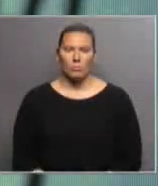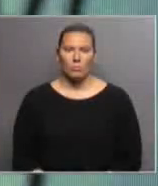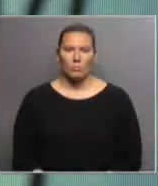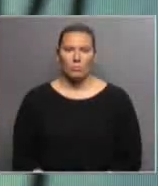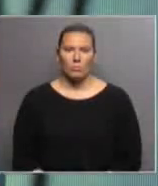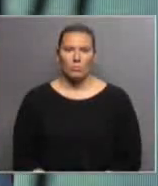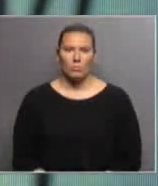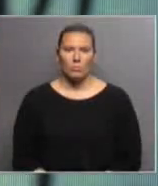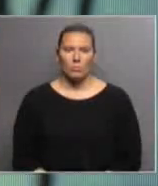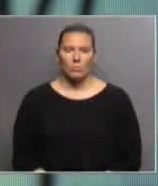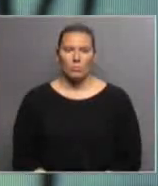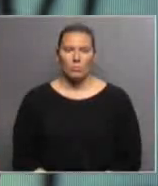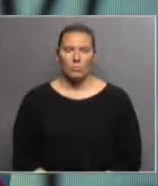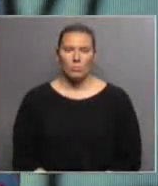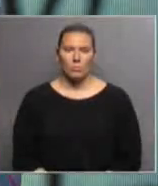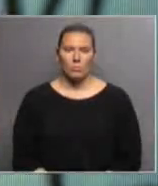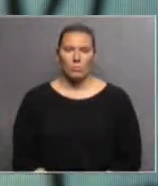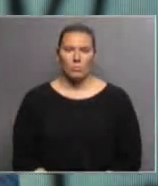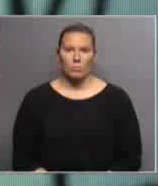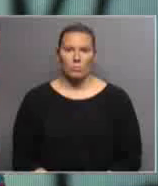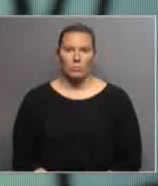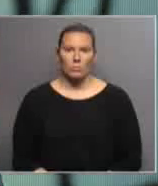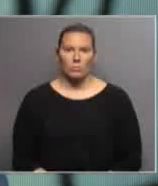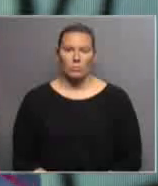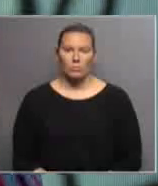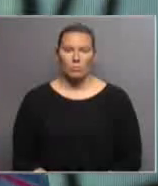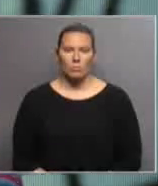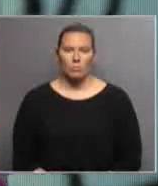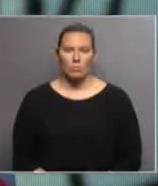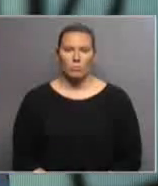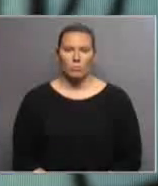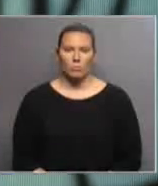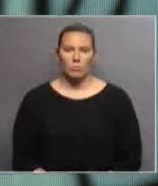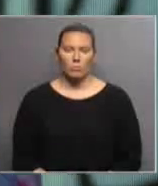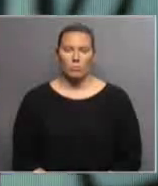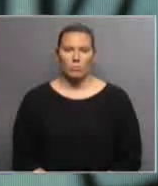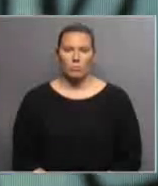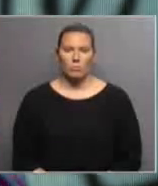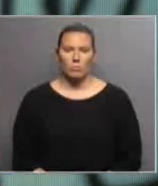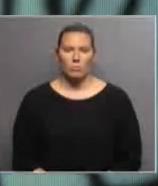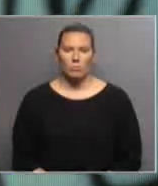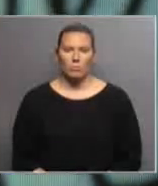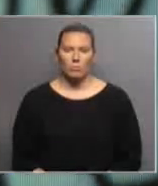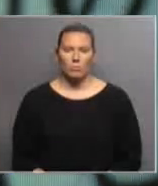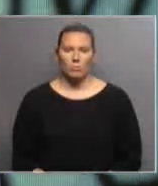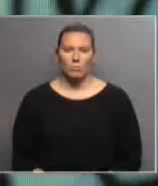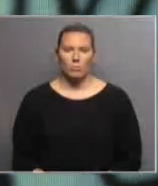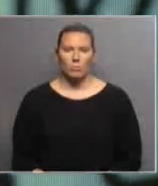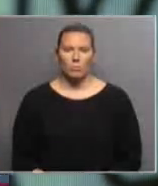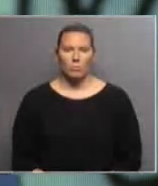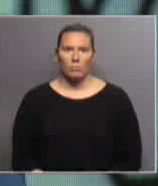especializadas. Hay maestros sordos, hay maestros que no saben lengua de señas, pero